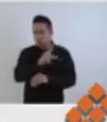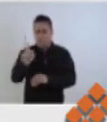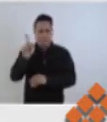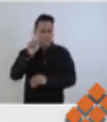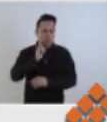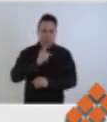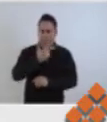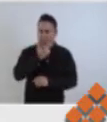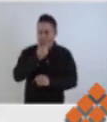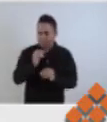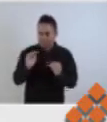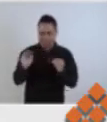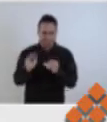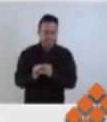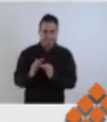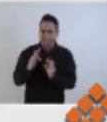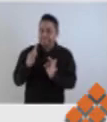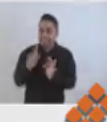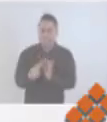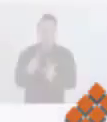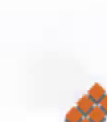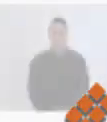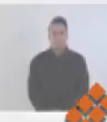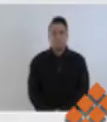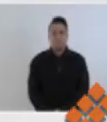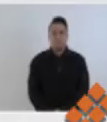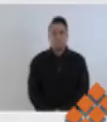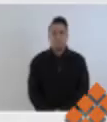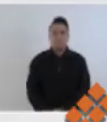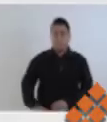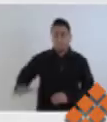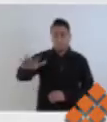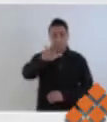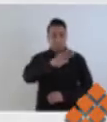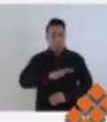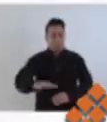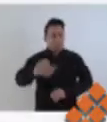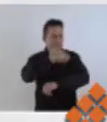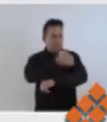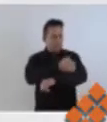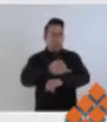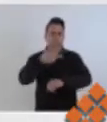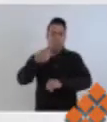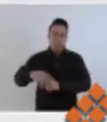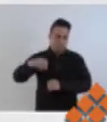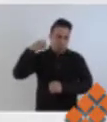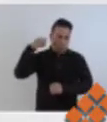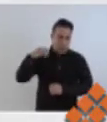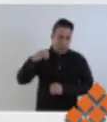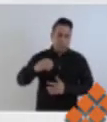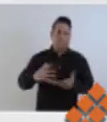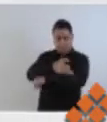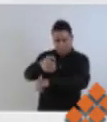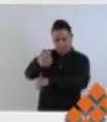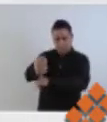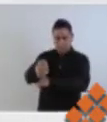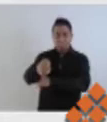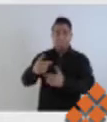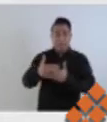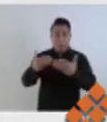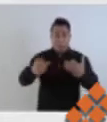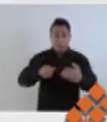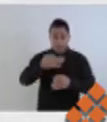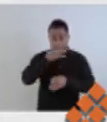fin de disminuir contagios por la COVID-19. Queridas familias oaxaqueñas, el día de hoy me es muy grato